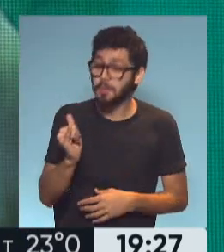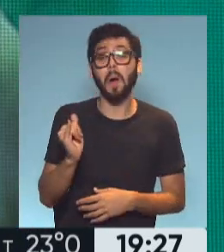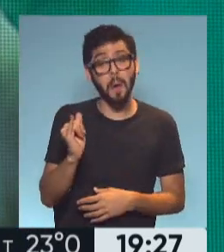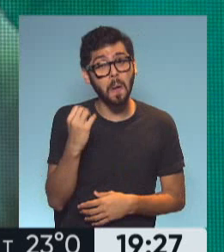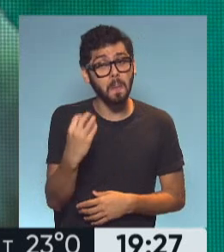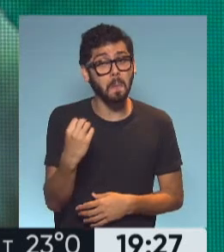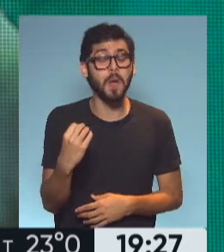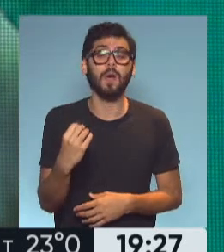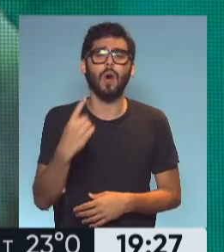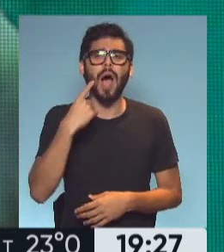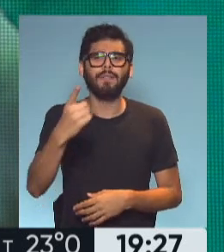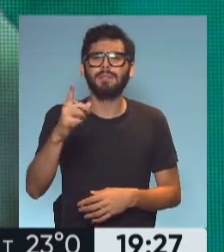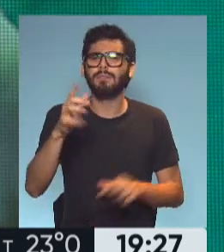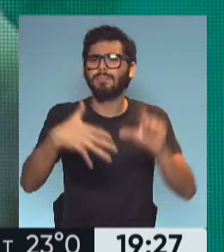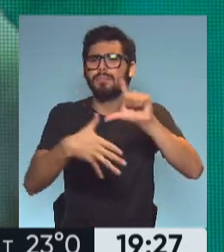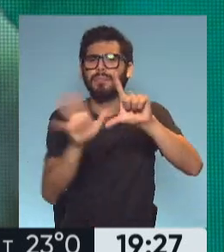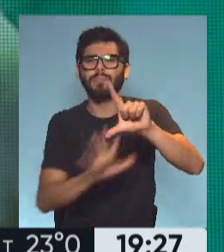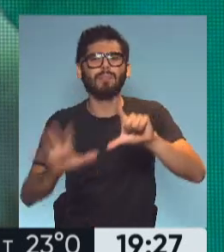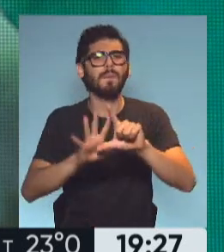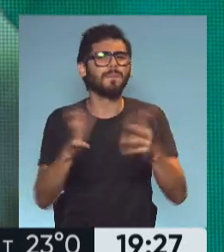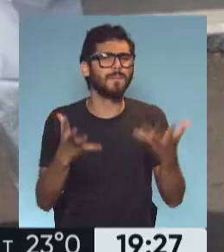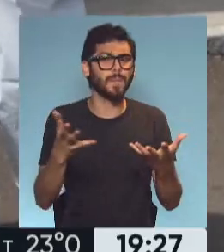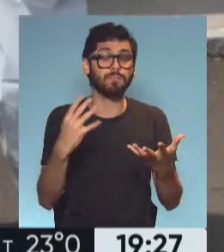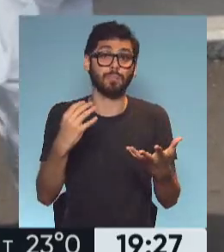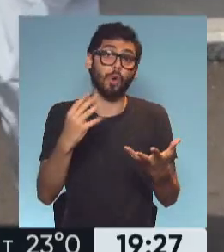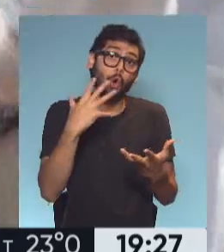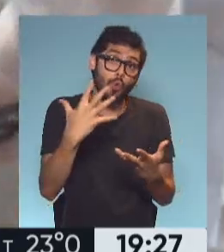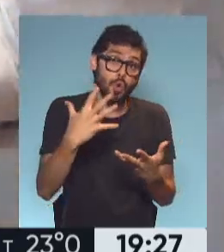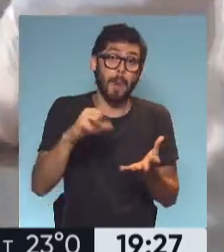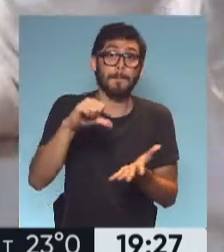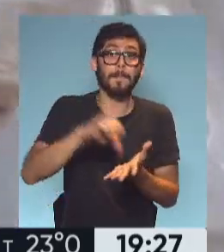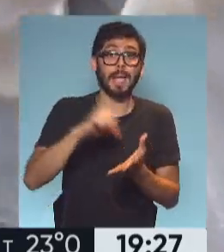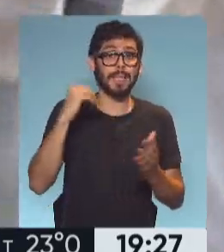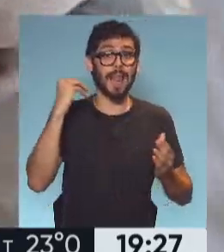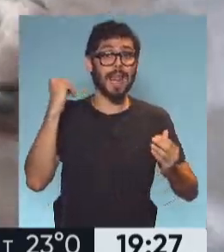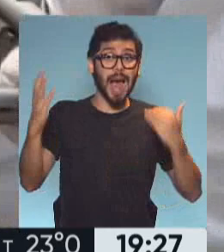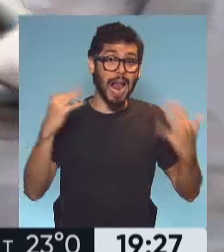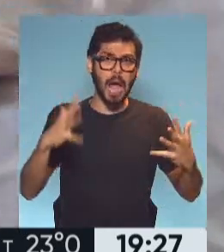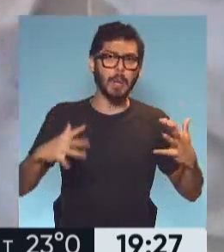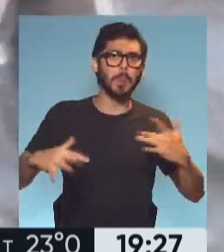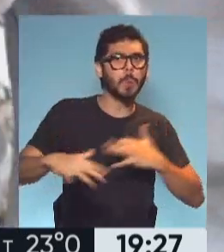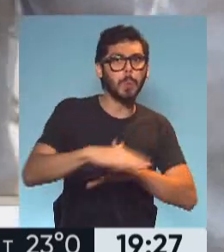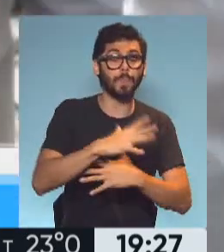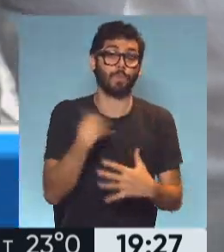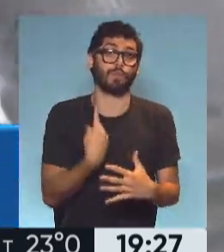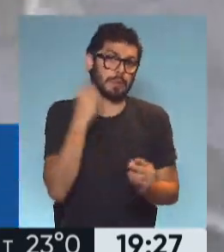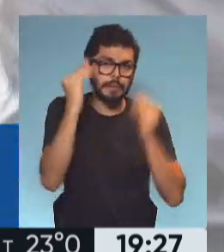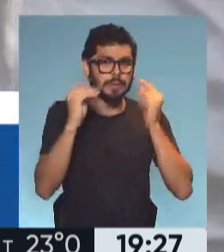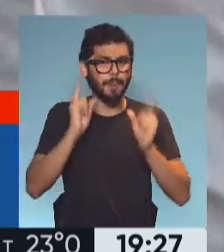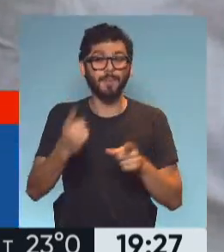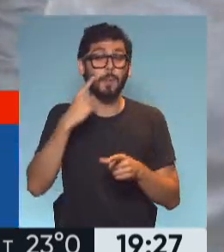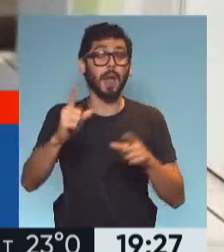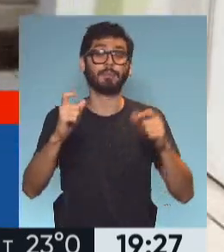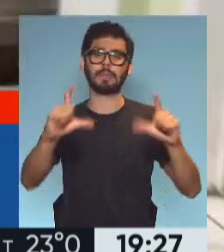por la región. Está claro que cuanto más convulsionados están los países limítrofes, más preocupación tenemos. Y miren cómo